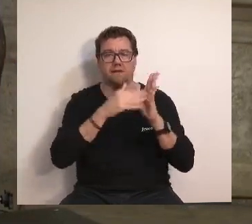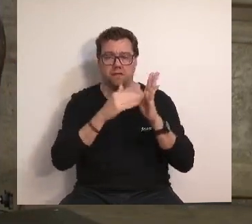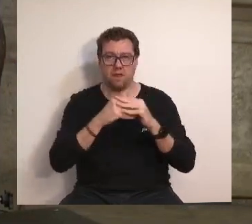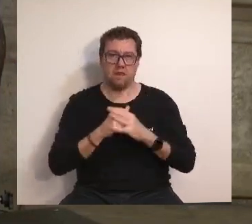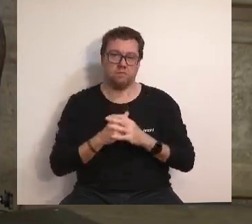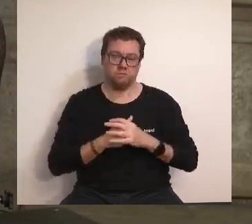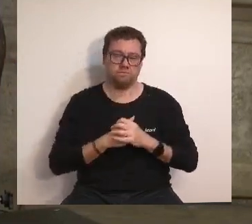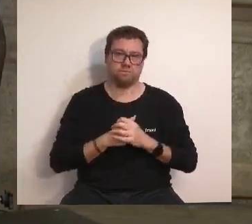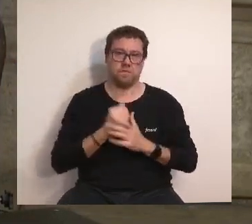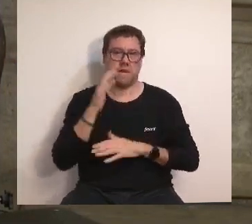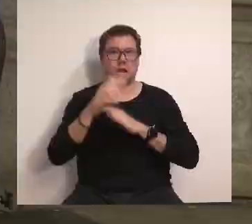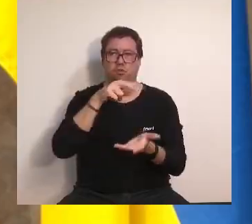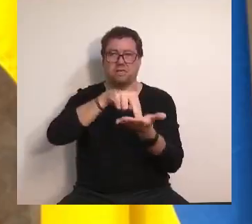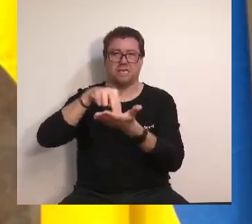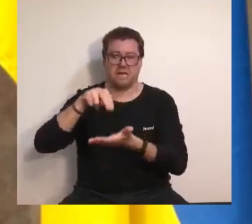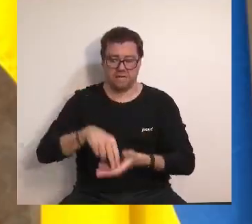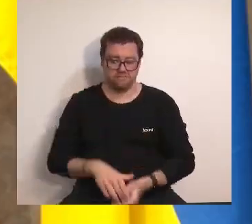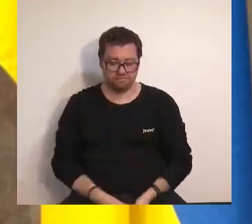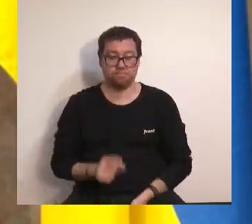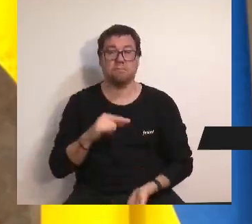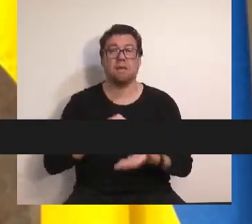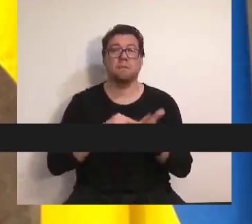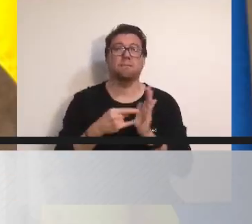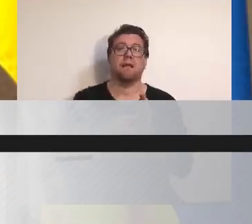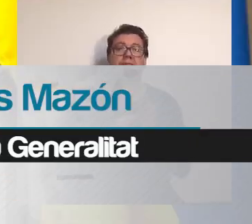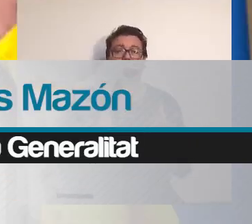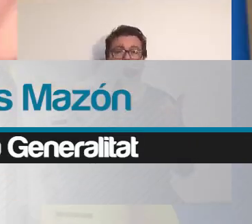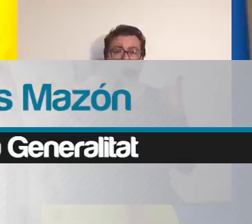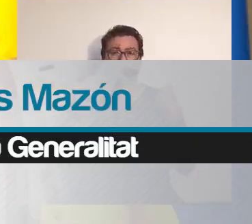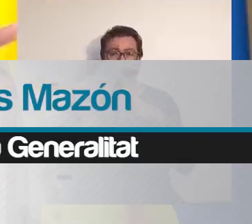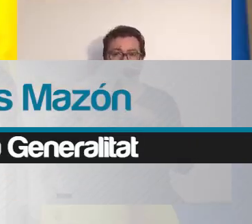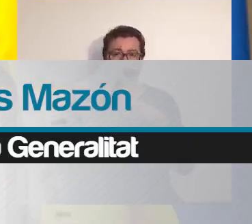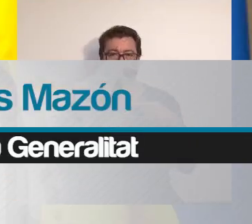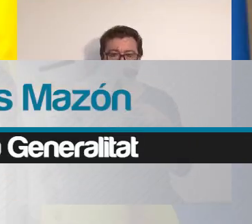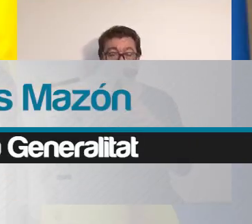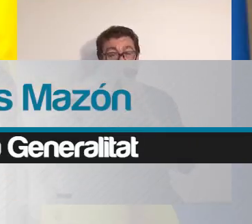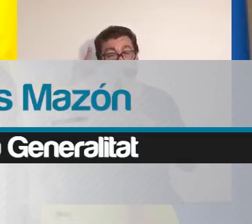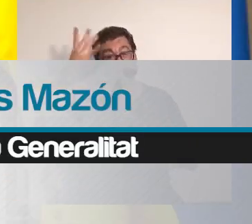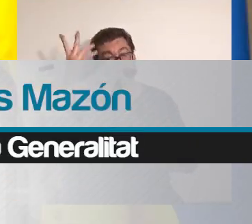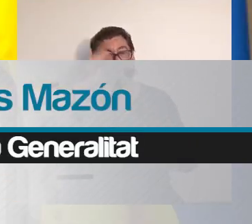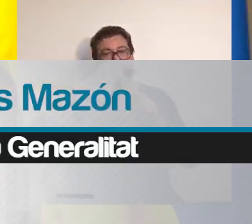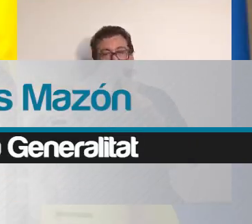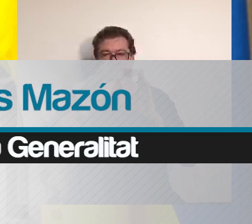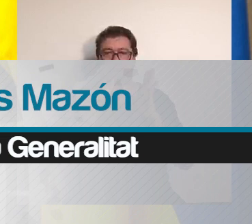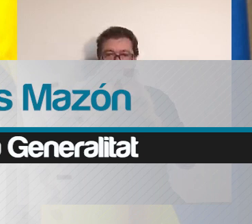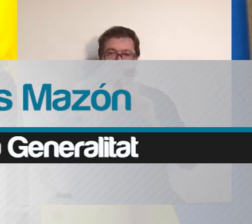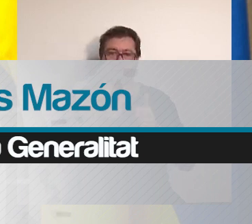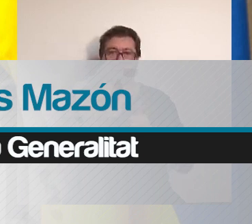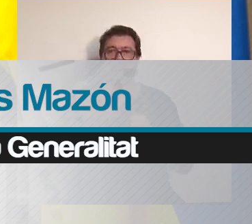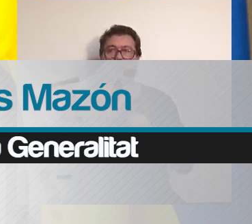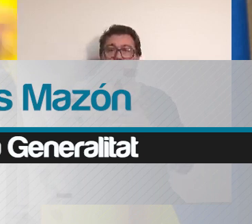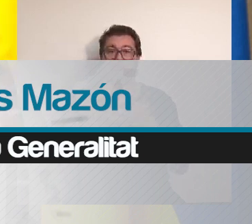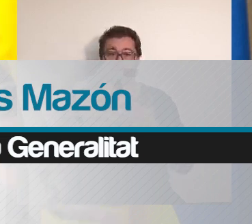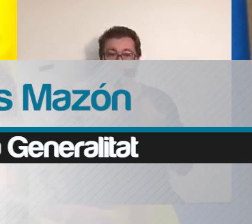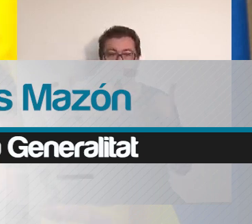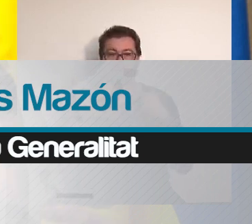solución al problema de la vivienda. Este es un plan de corresponsabilidad. La iniciativa parte de la Generalitat Valenciana, pero necesitamos la corresponsabilidad de todos.